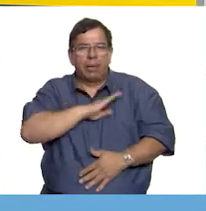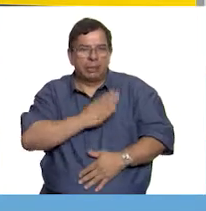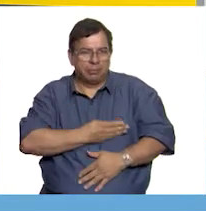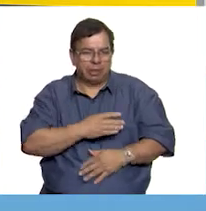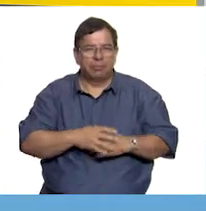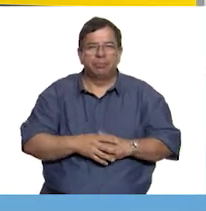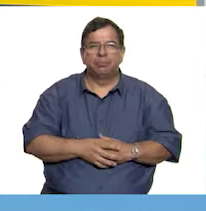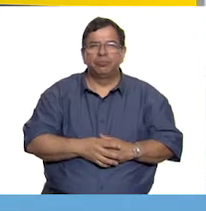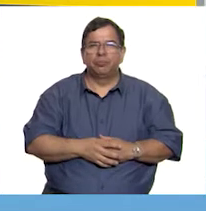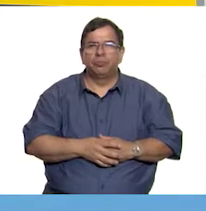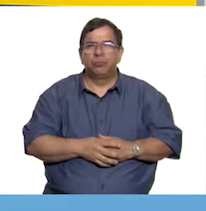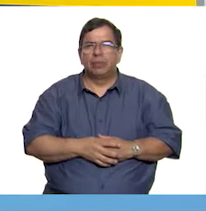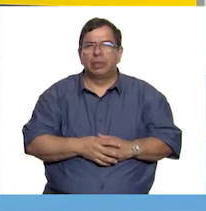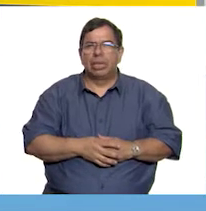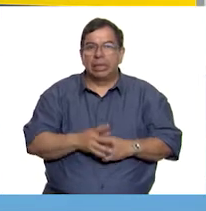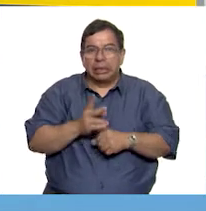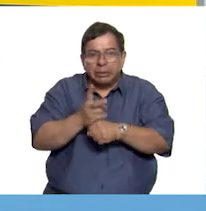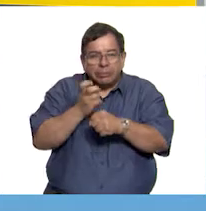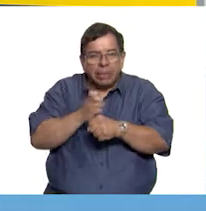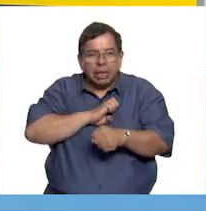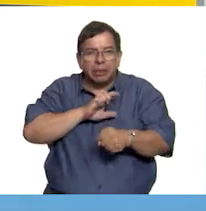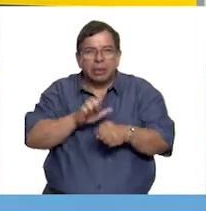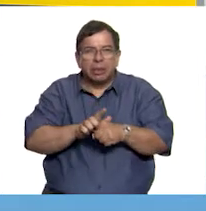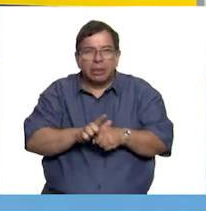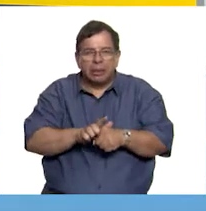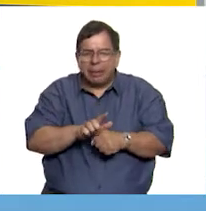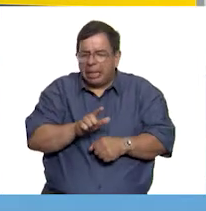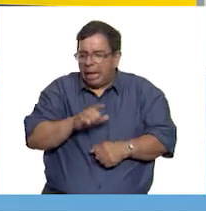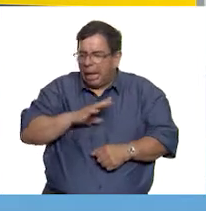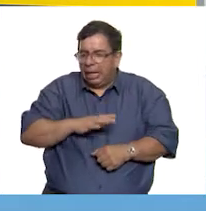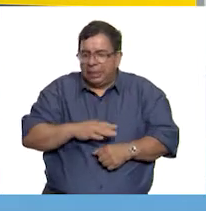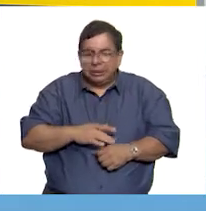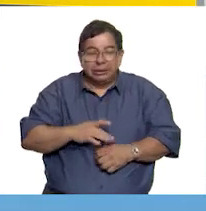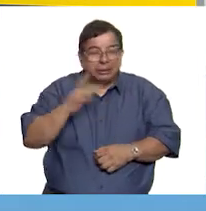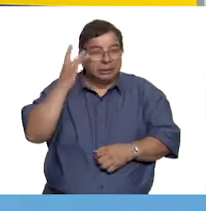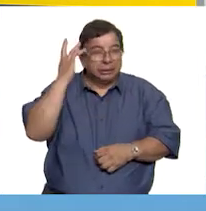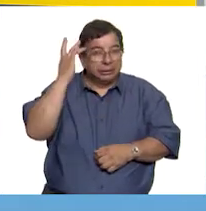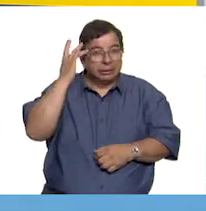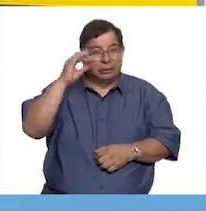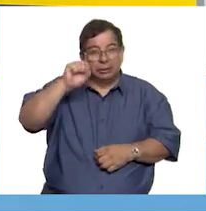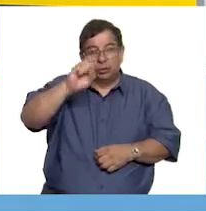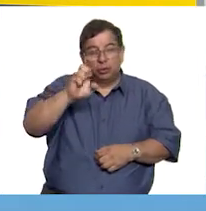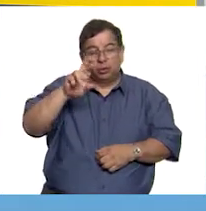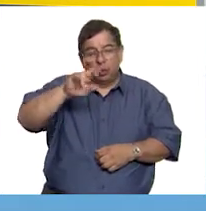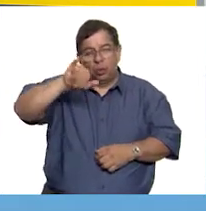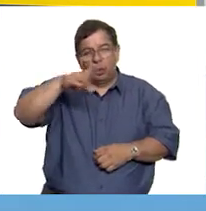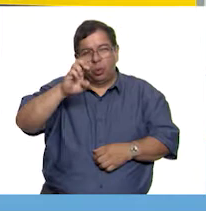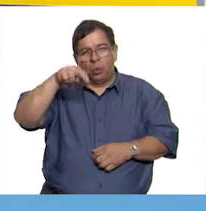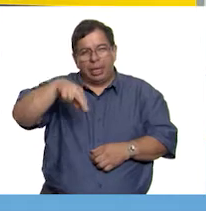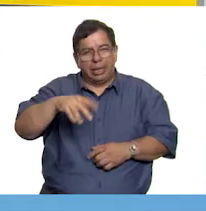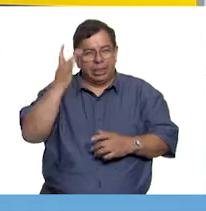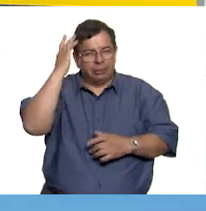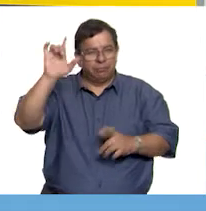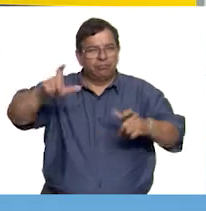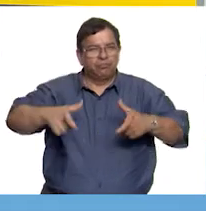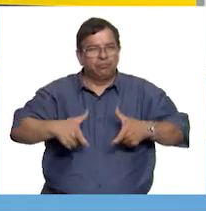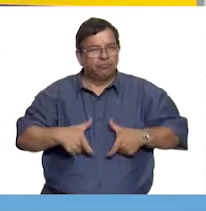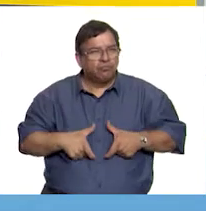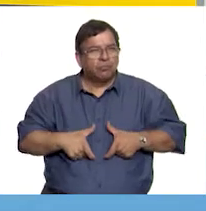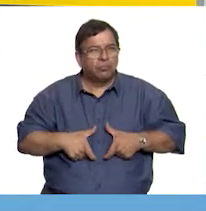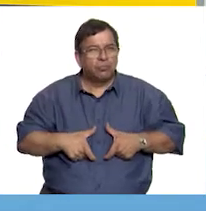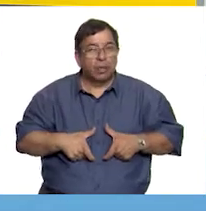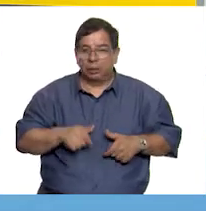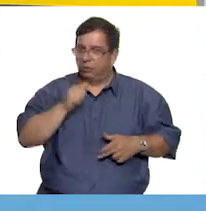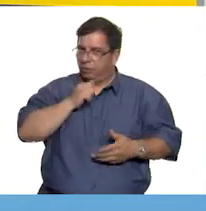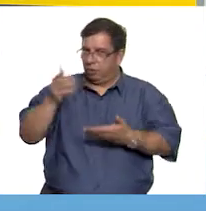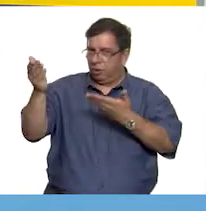pasada, tendremos como invitada especial a la mismísima Sor Juana Inés de la Cruz. Pero antes de que llegue al